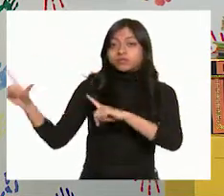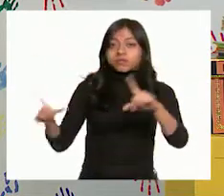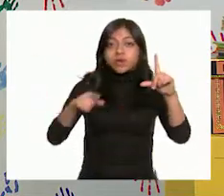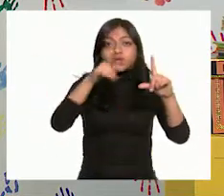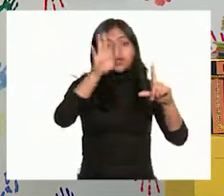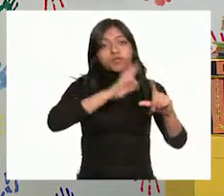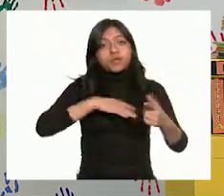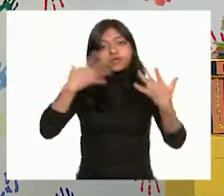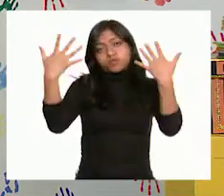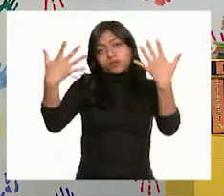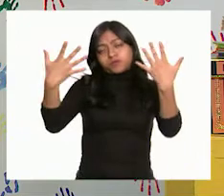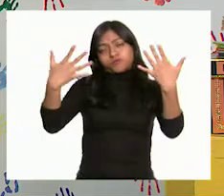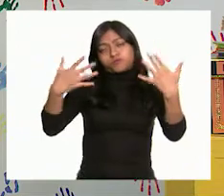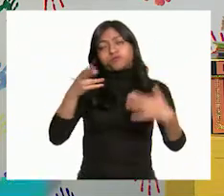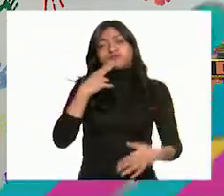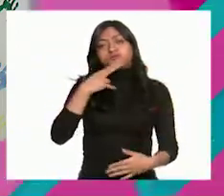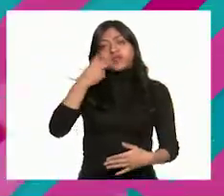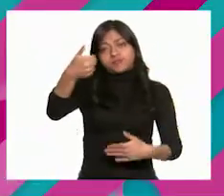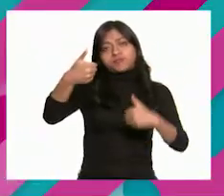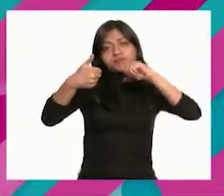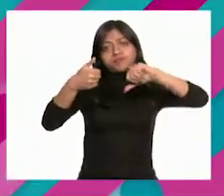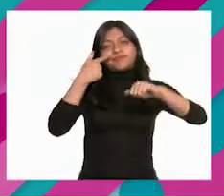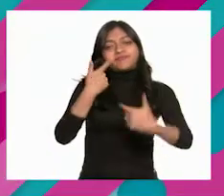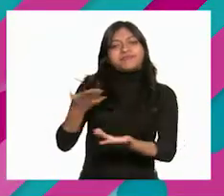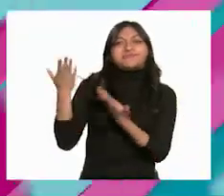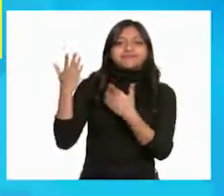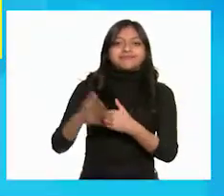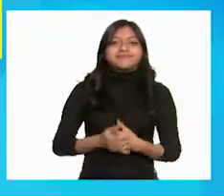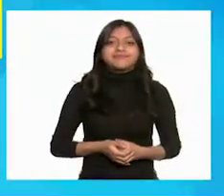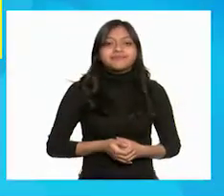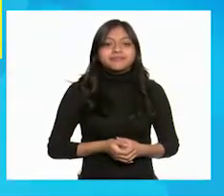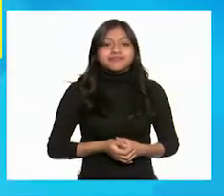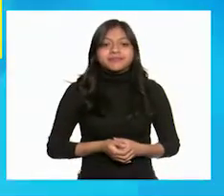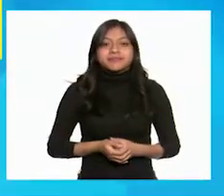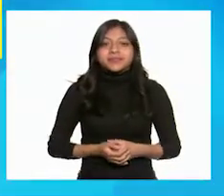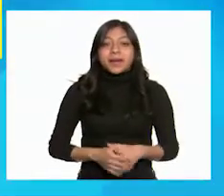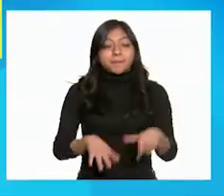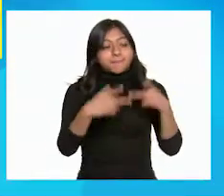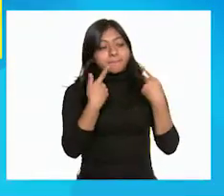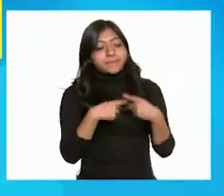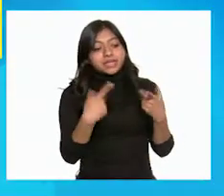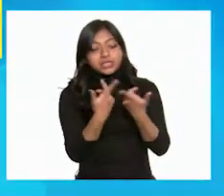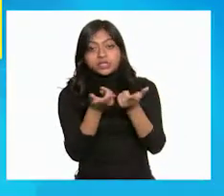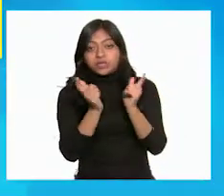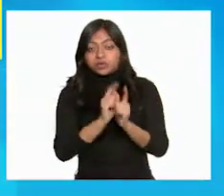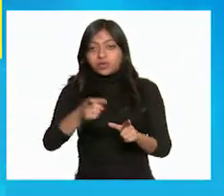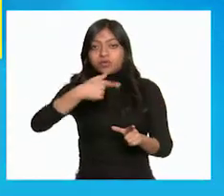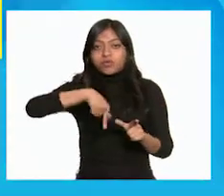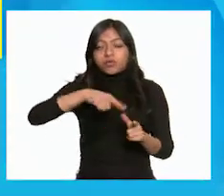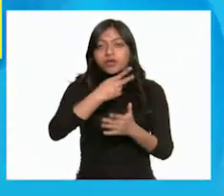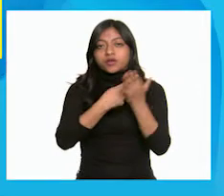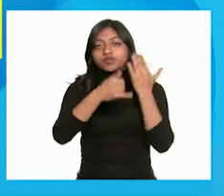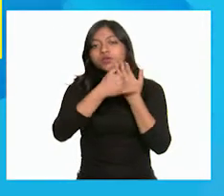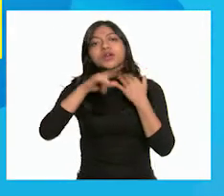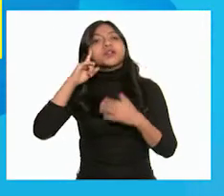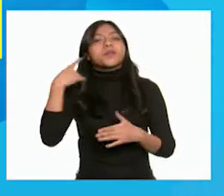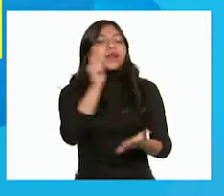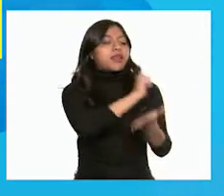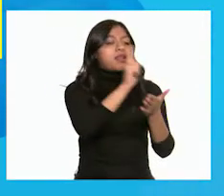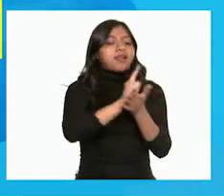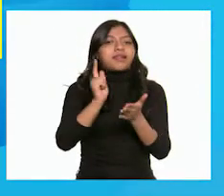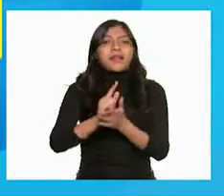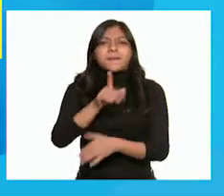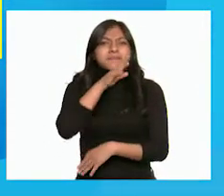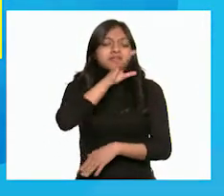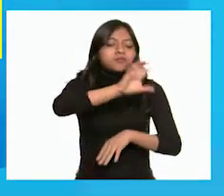hacerlo con sus manos. Claro, eso está muy bien. Ok, vamos al primero. Un grupo de personas hace una campaña de limpieza. Están